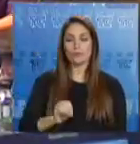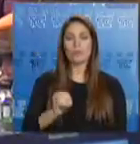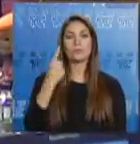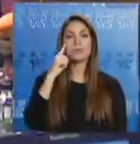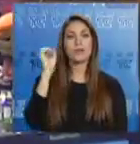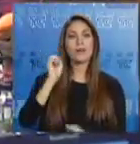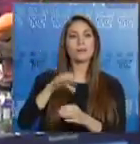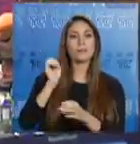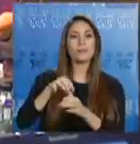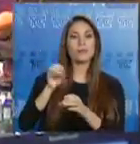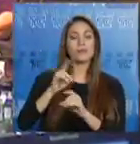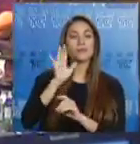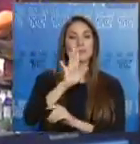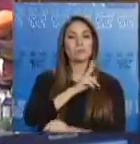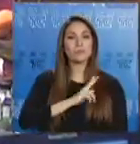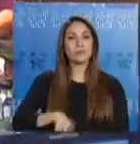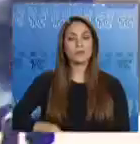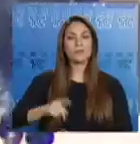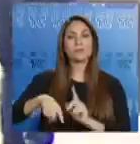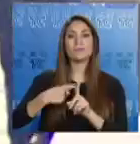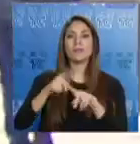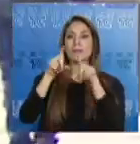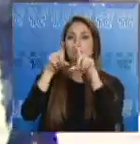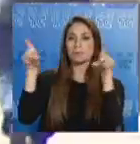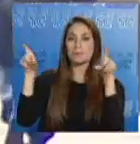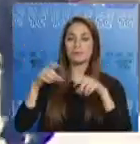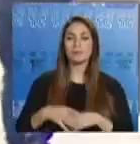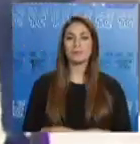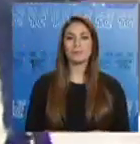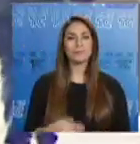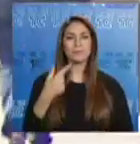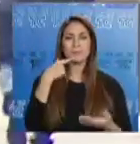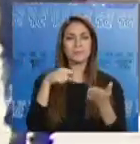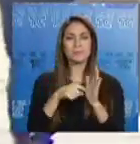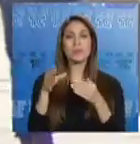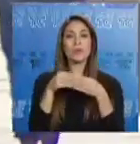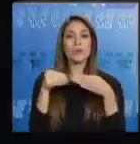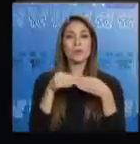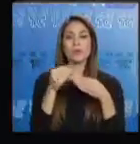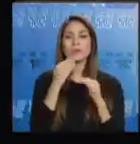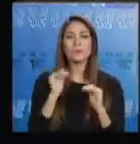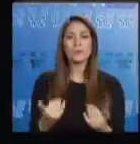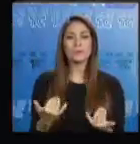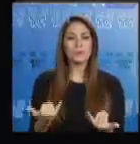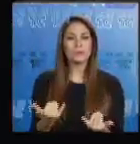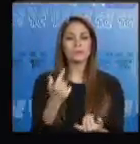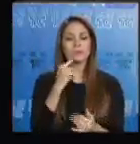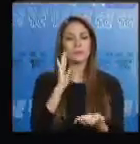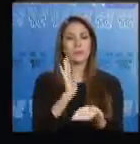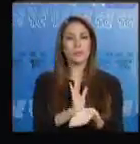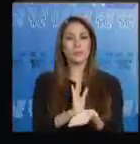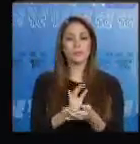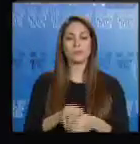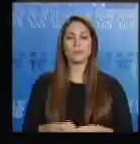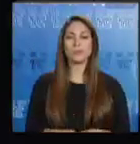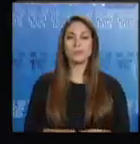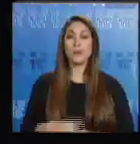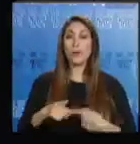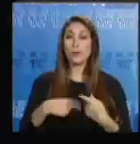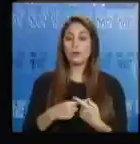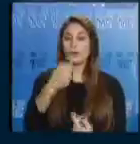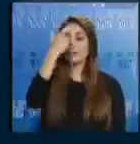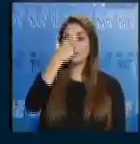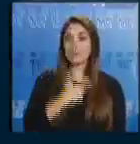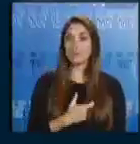personal y el 1% del aporte del empleador. Pongamos un ejemplo en dólares y veamos qué pasa ahora con el seguro de desempleo. Si antes una